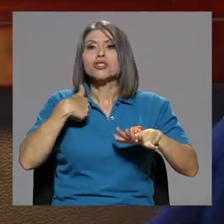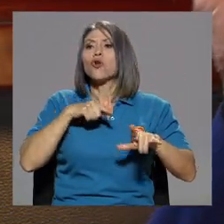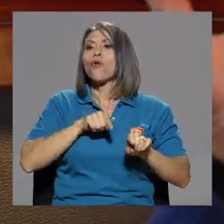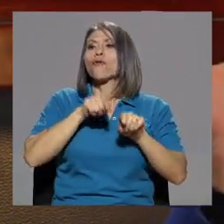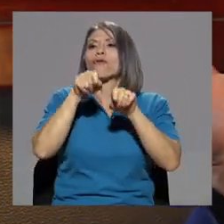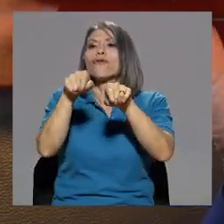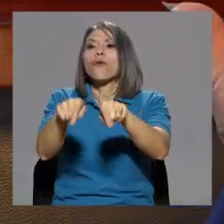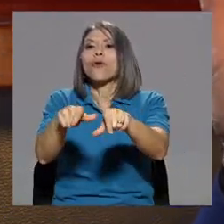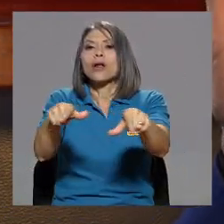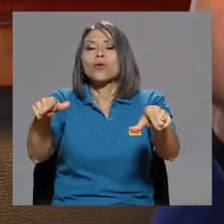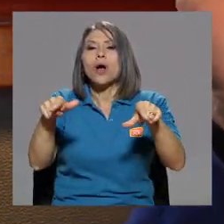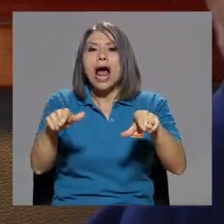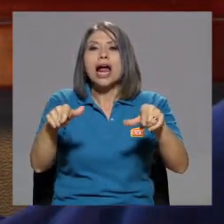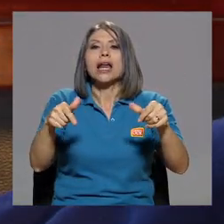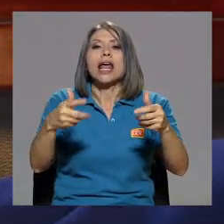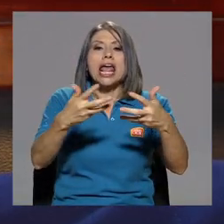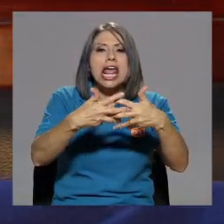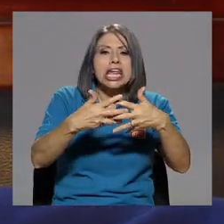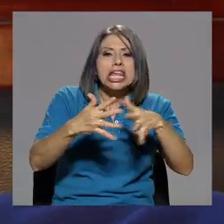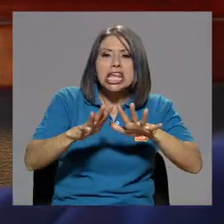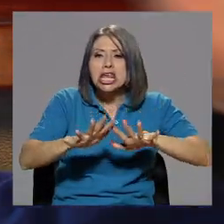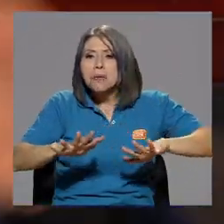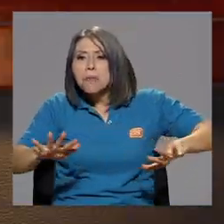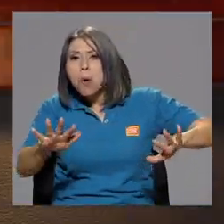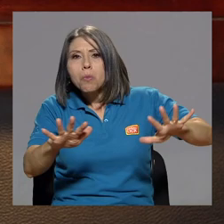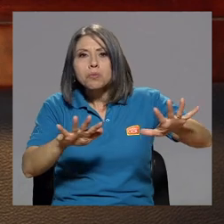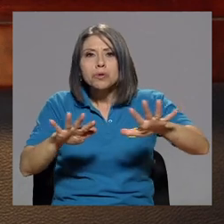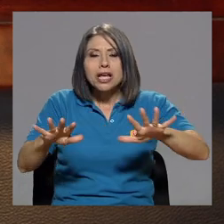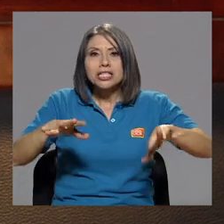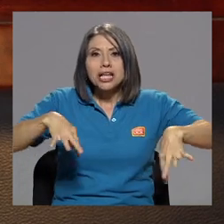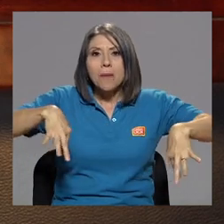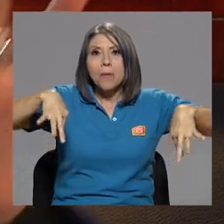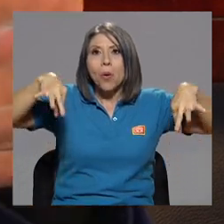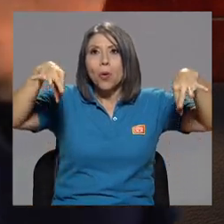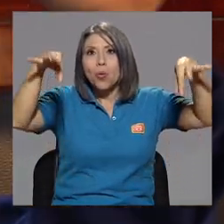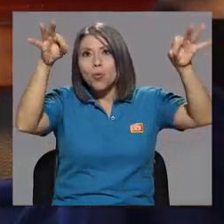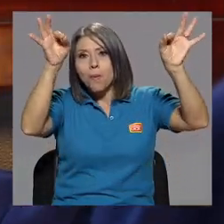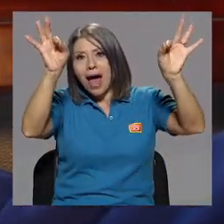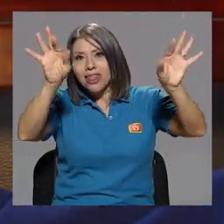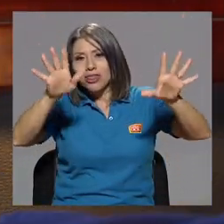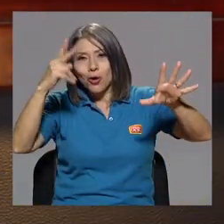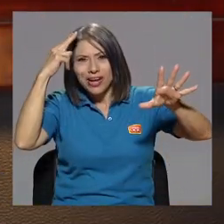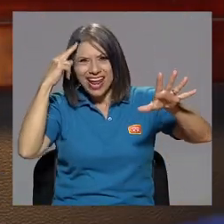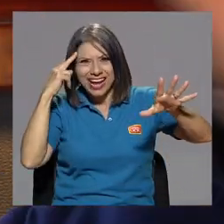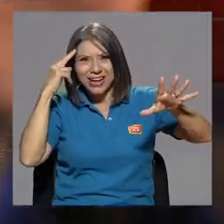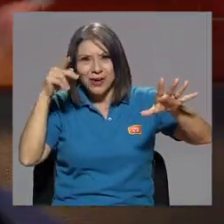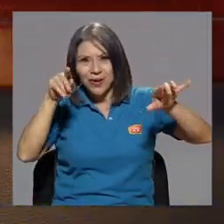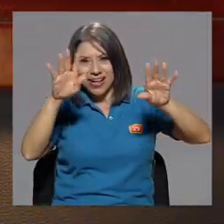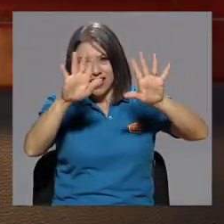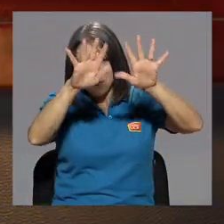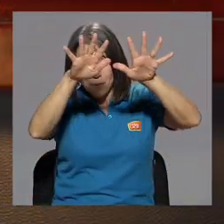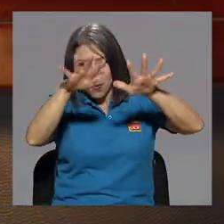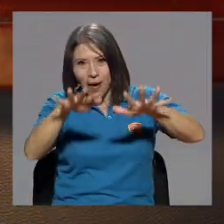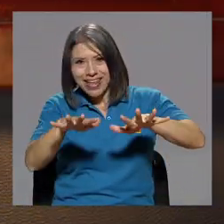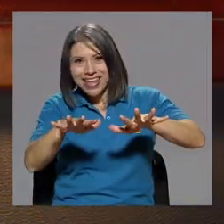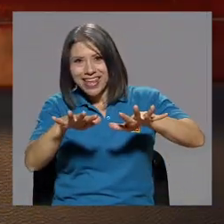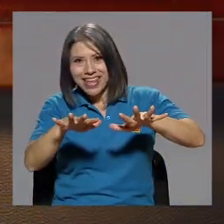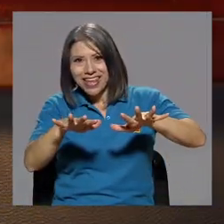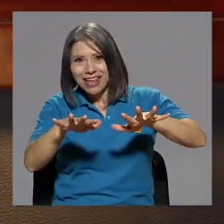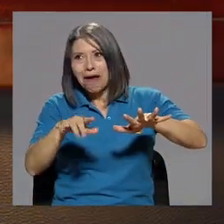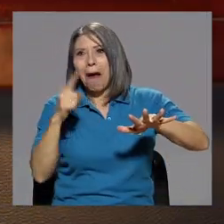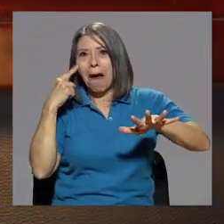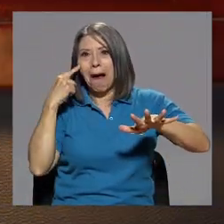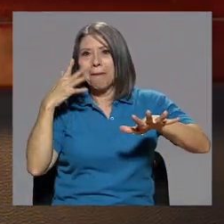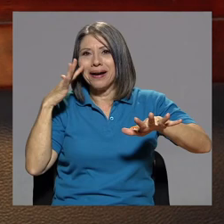equipo, ya pongo un manto negro que pongo y ahí queda el muerto, ¿verdad? Para que nadie sepa que hay instrumentos, ¿verdad?